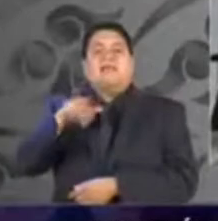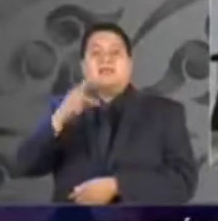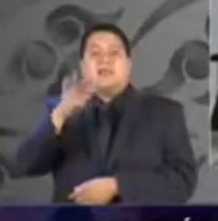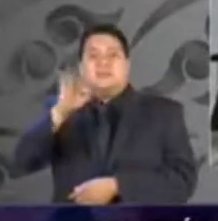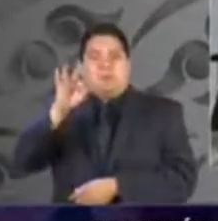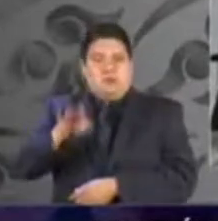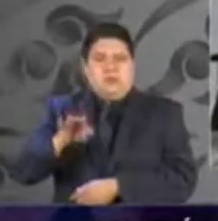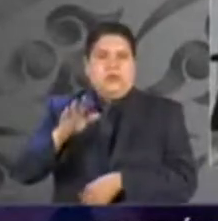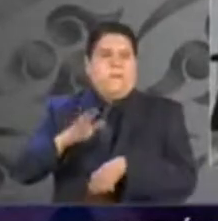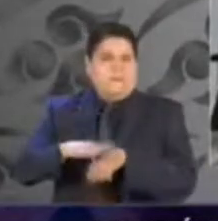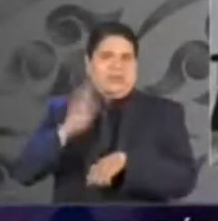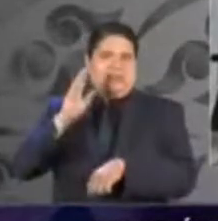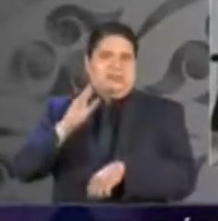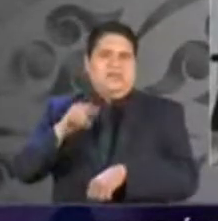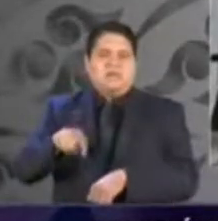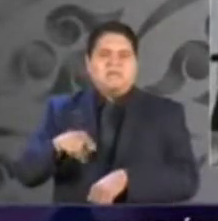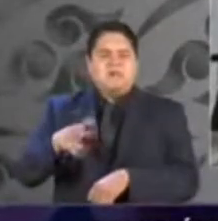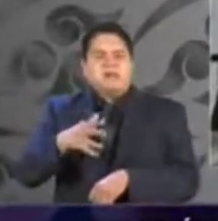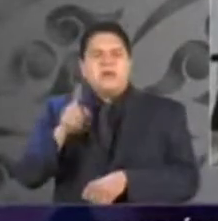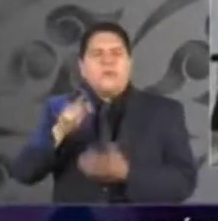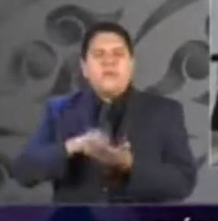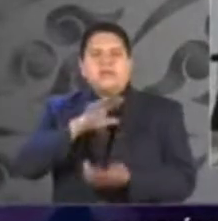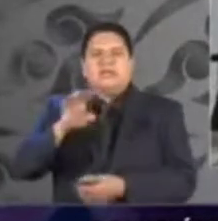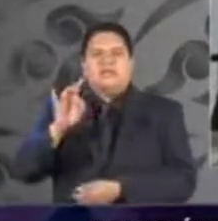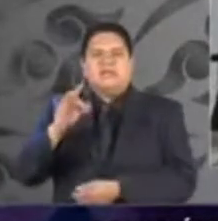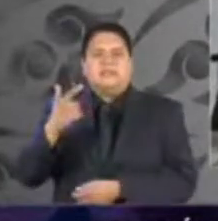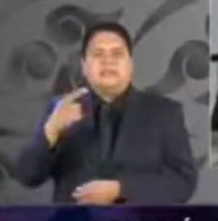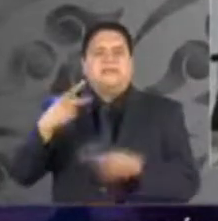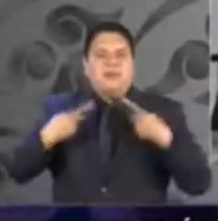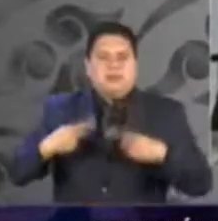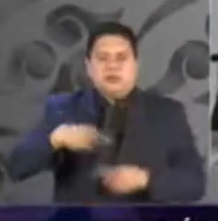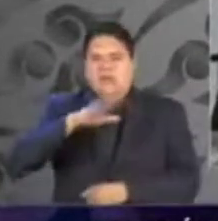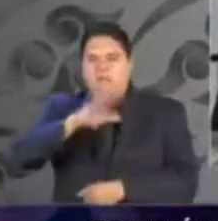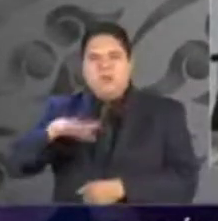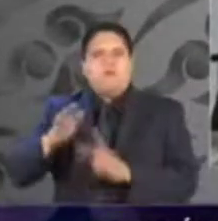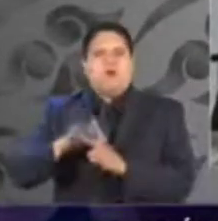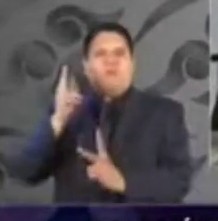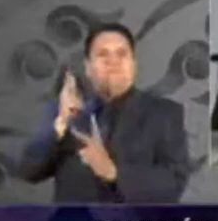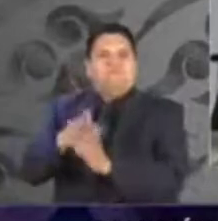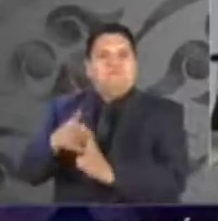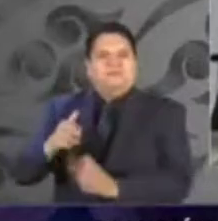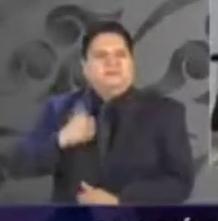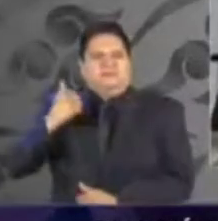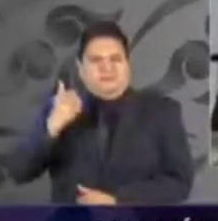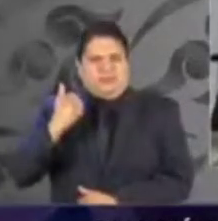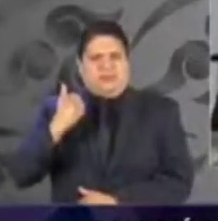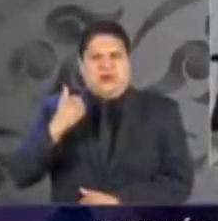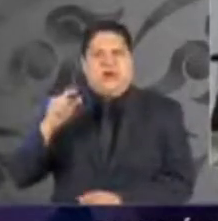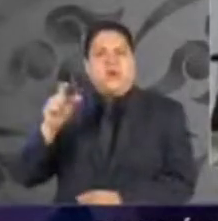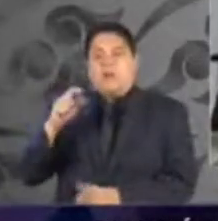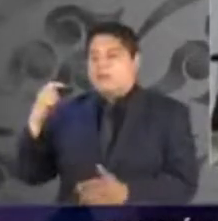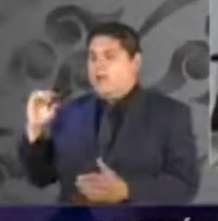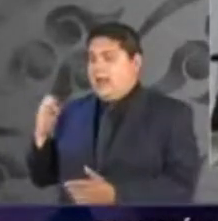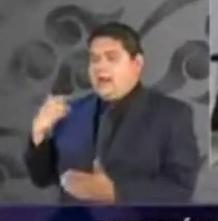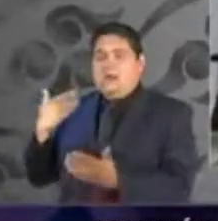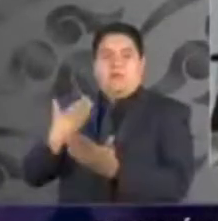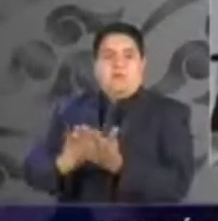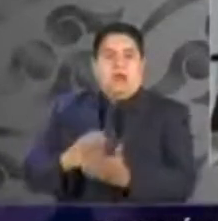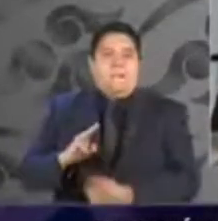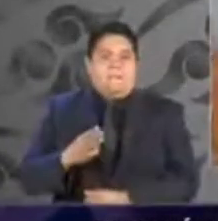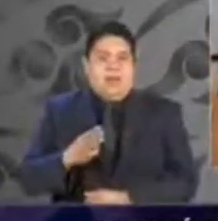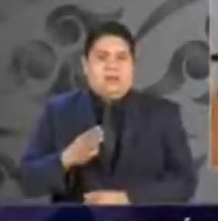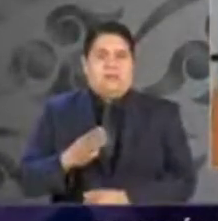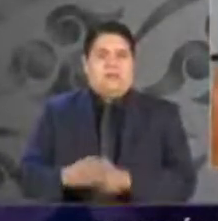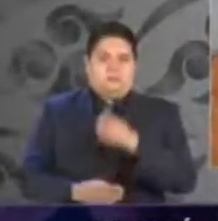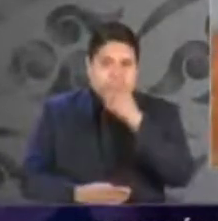quinientas treinta y cuatro personas que han muerto en ese estado de enero a mayo, y sin embargo,